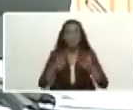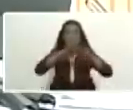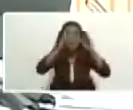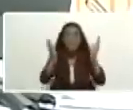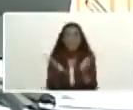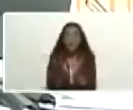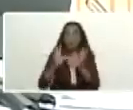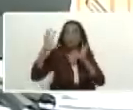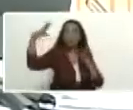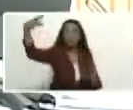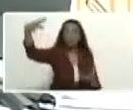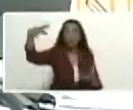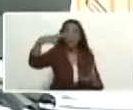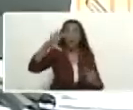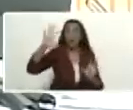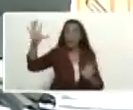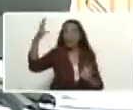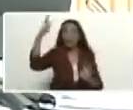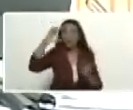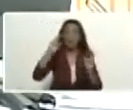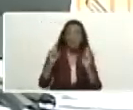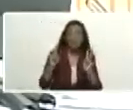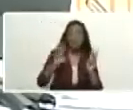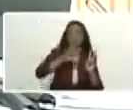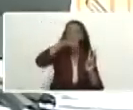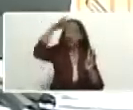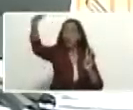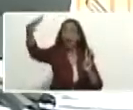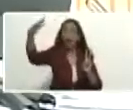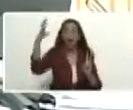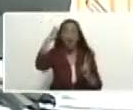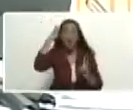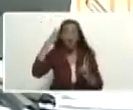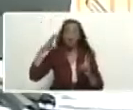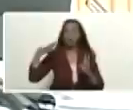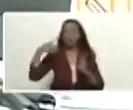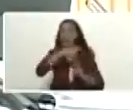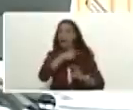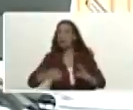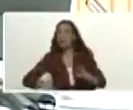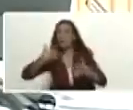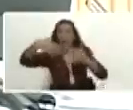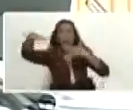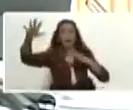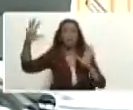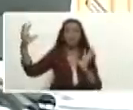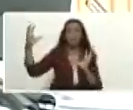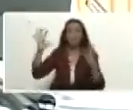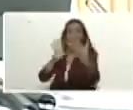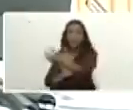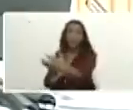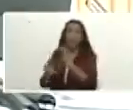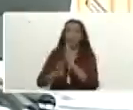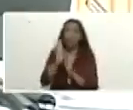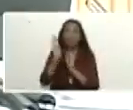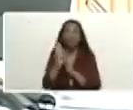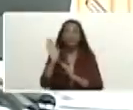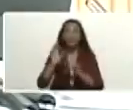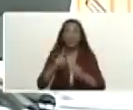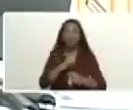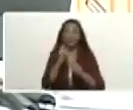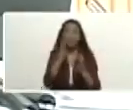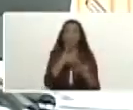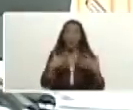multipolar desde Venezuela nosotros apostamos toda nuestra vida toda nuestra vida en la construcción de un mundo sin